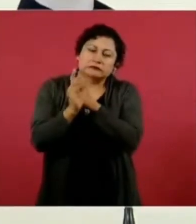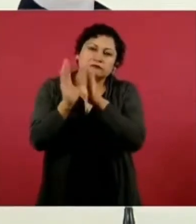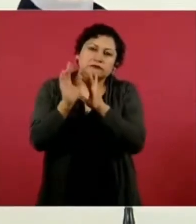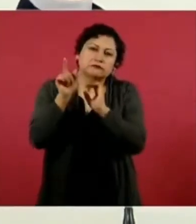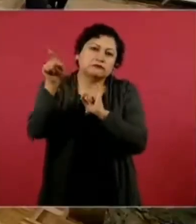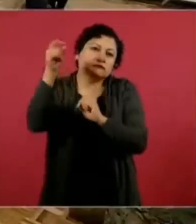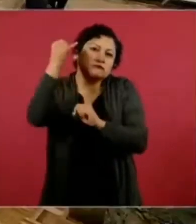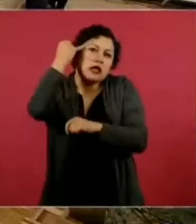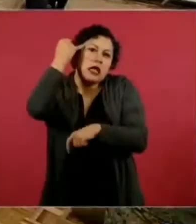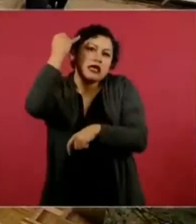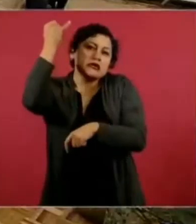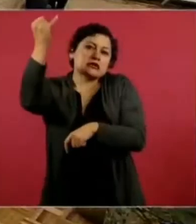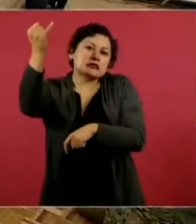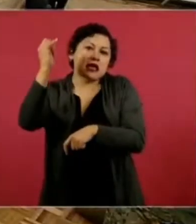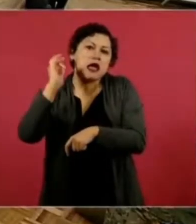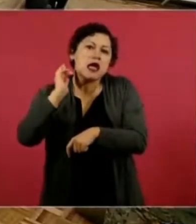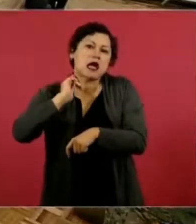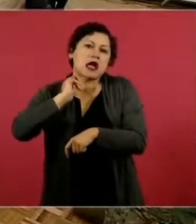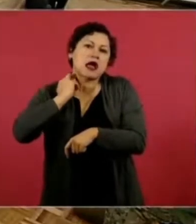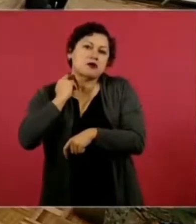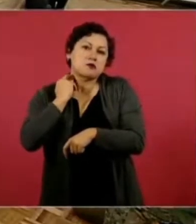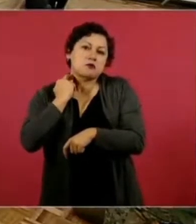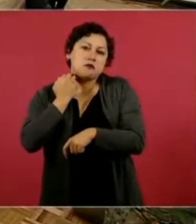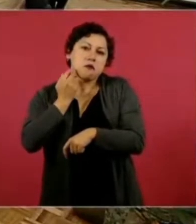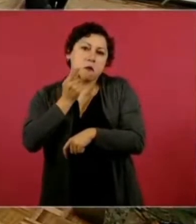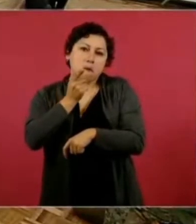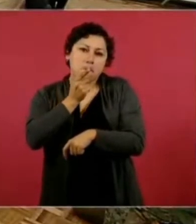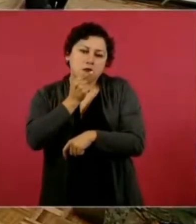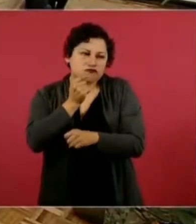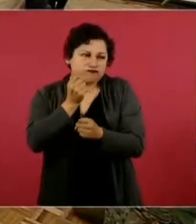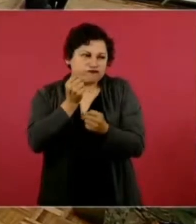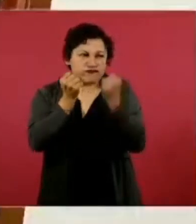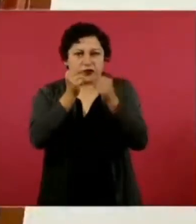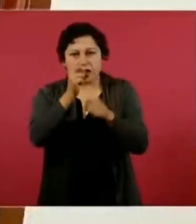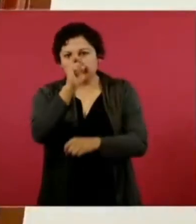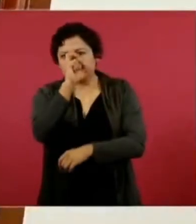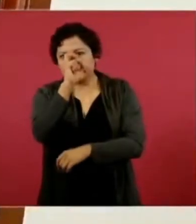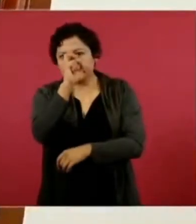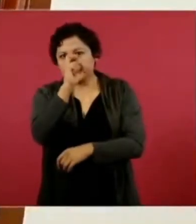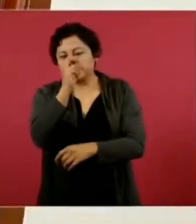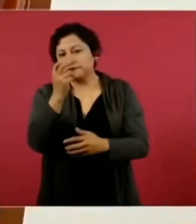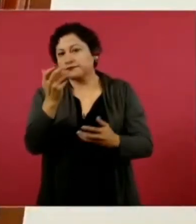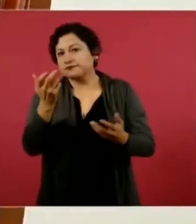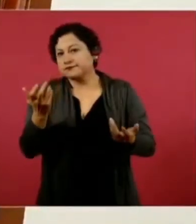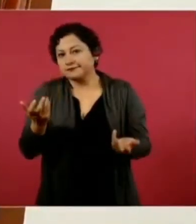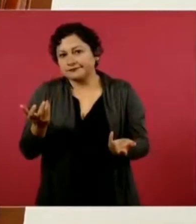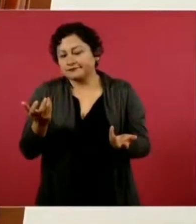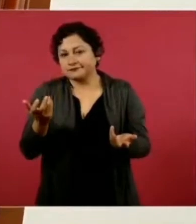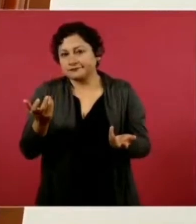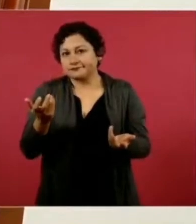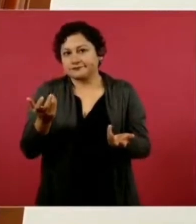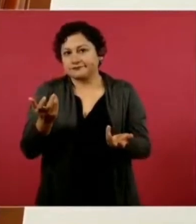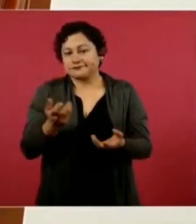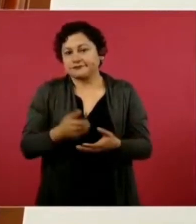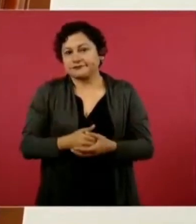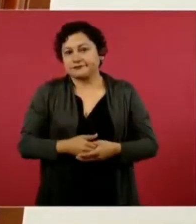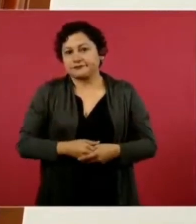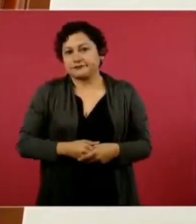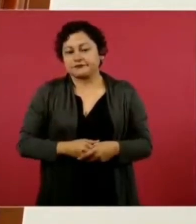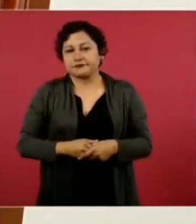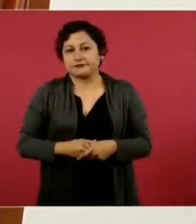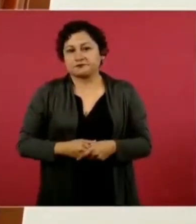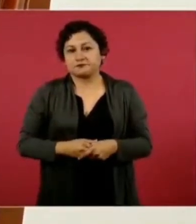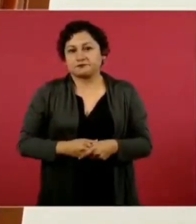eran los tiempos de los